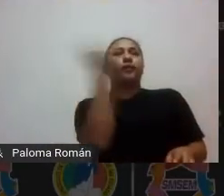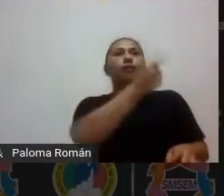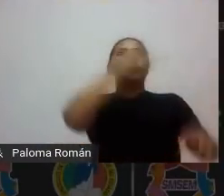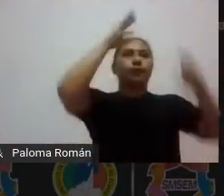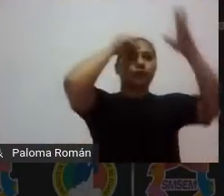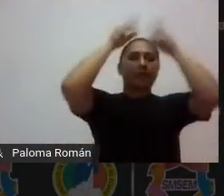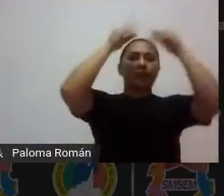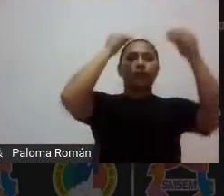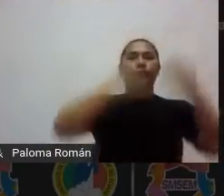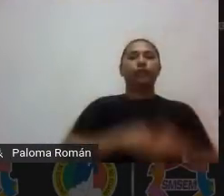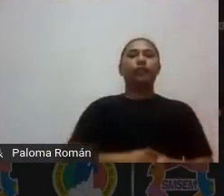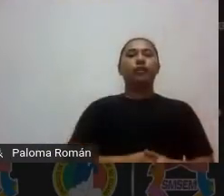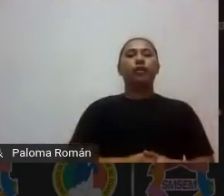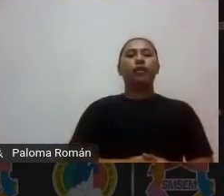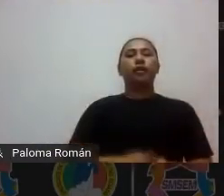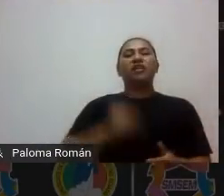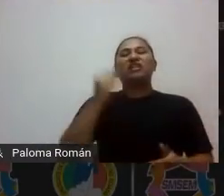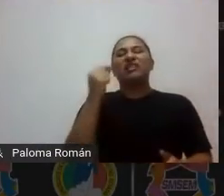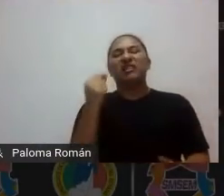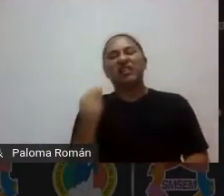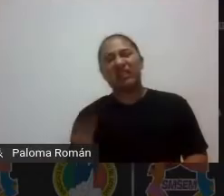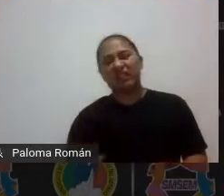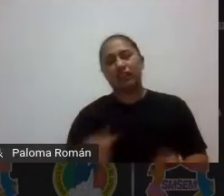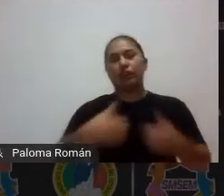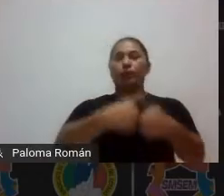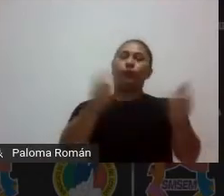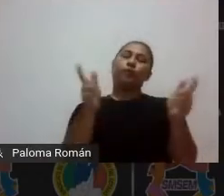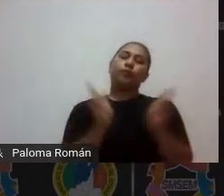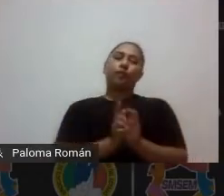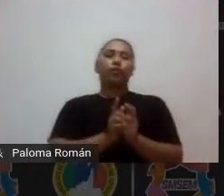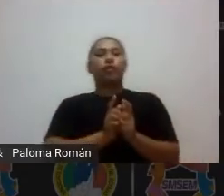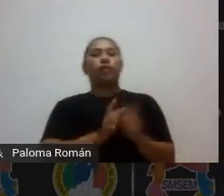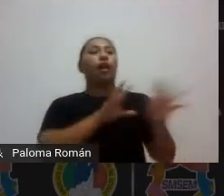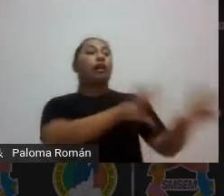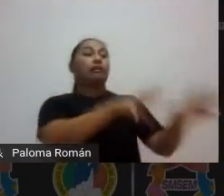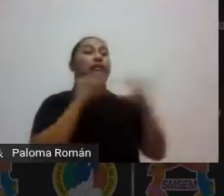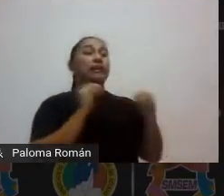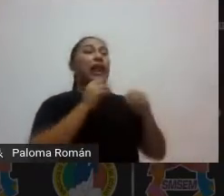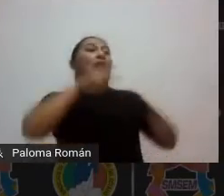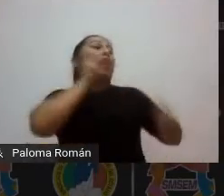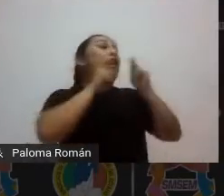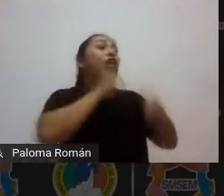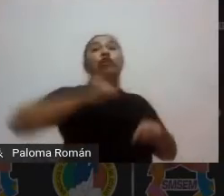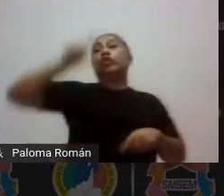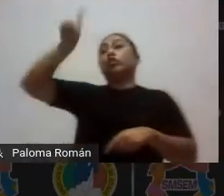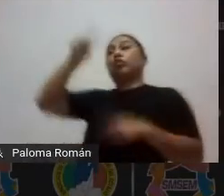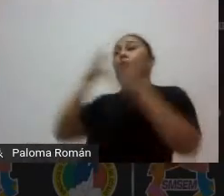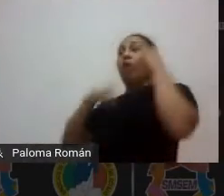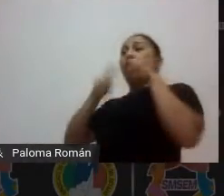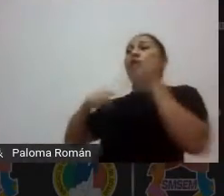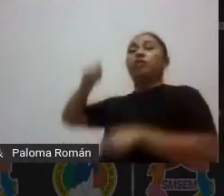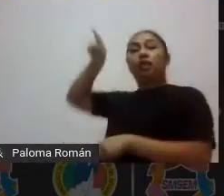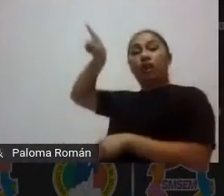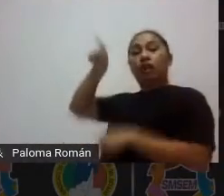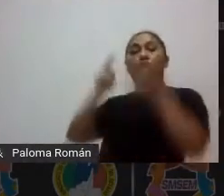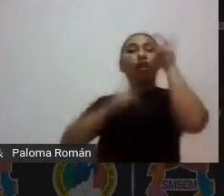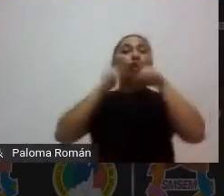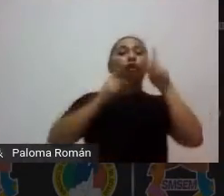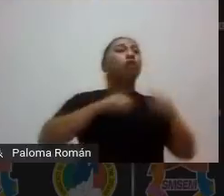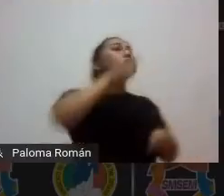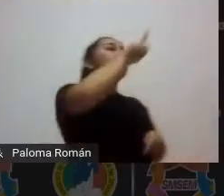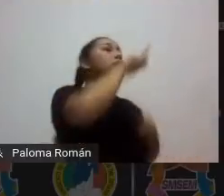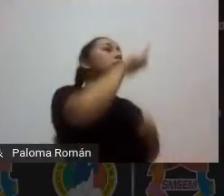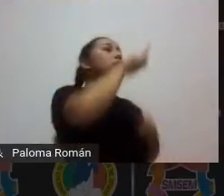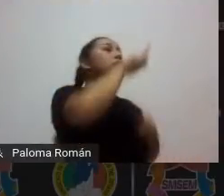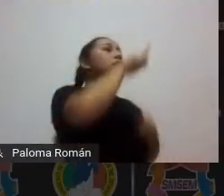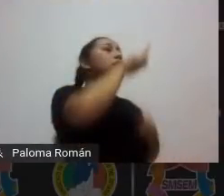bueno corto se les hace en la clase para que se arrebatan la palabra yo quiero platicar lo que encontré no yo quiero compartirles